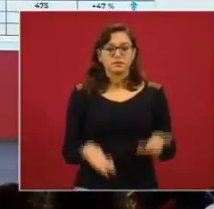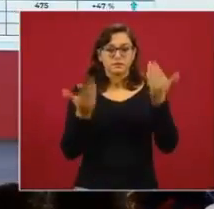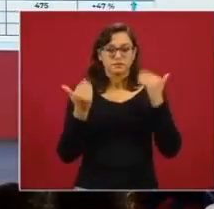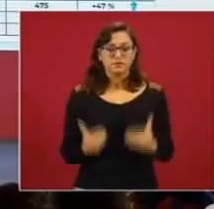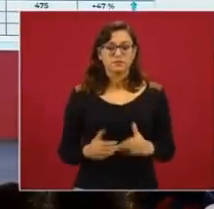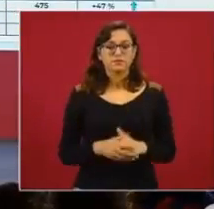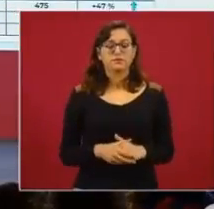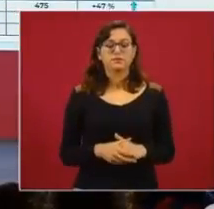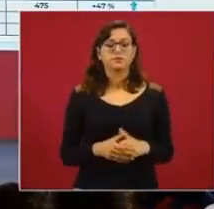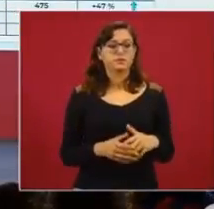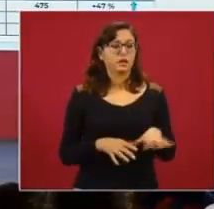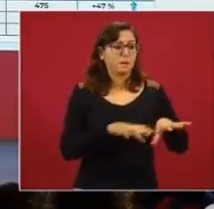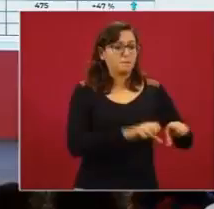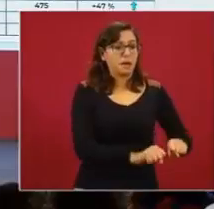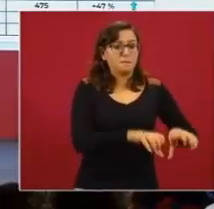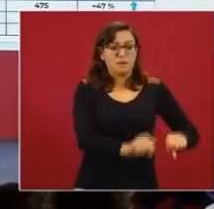regresamos a los aseguramientos.